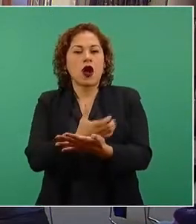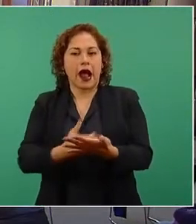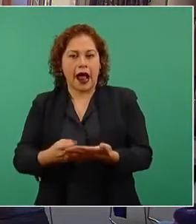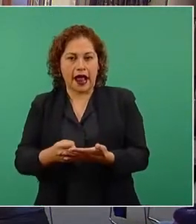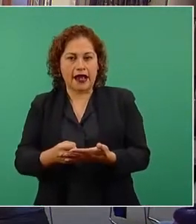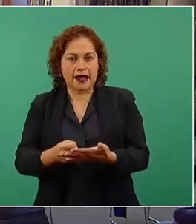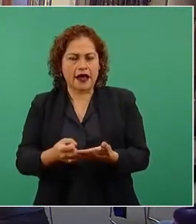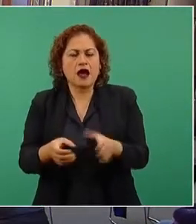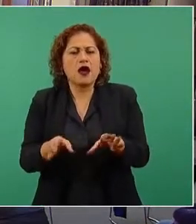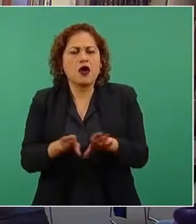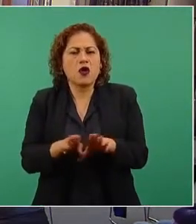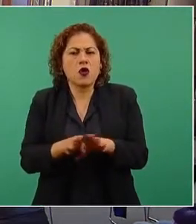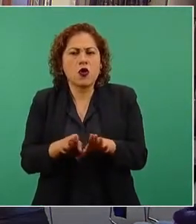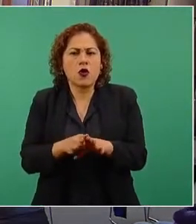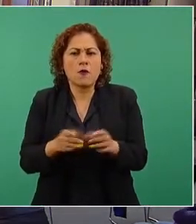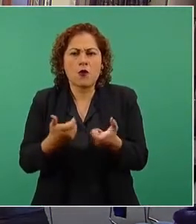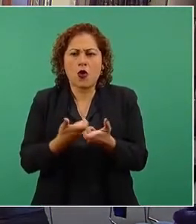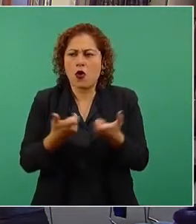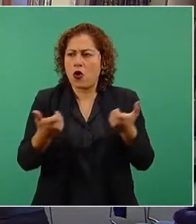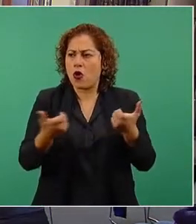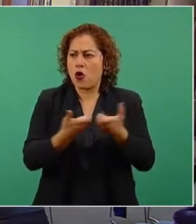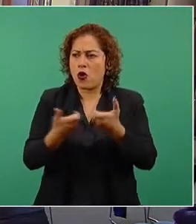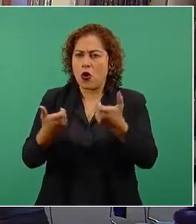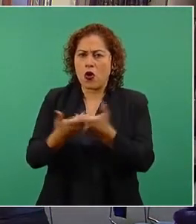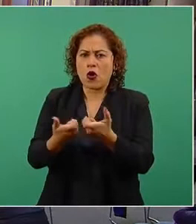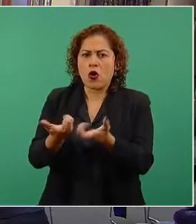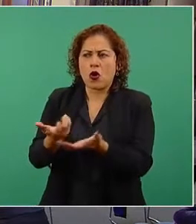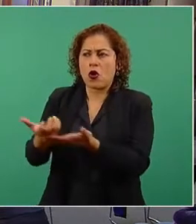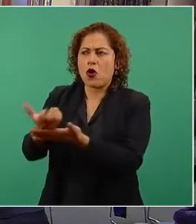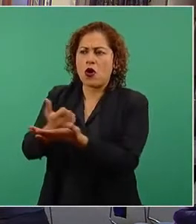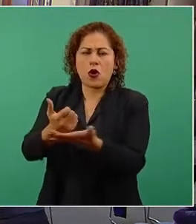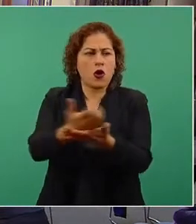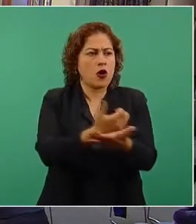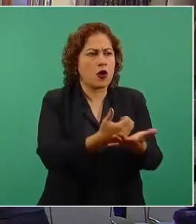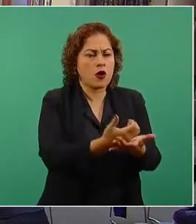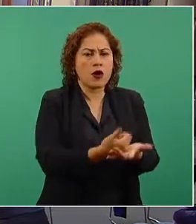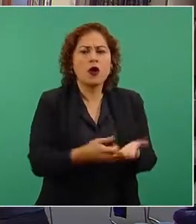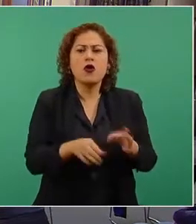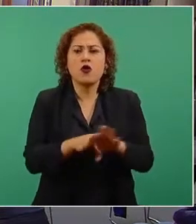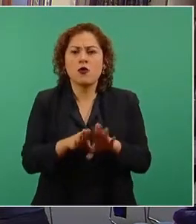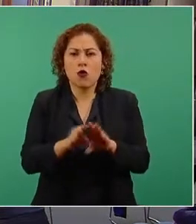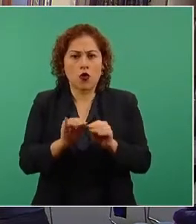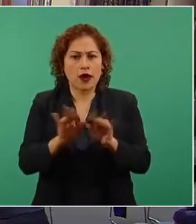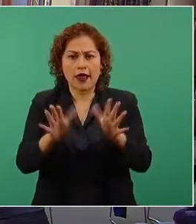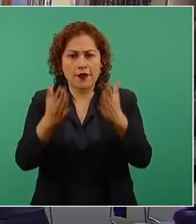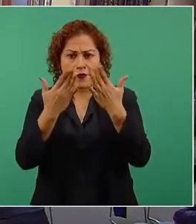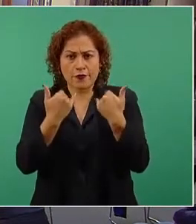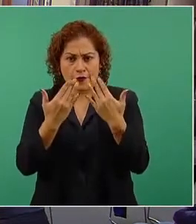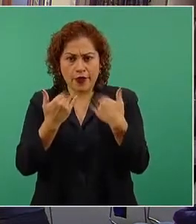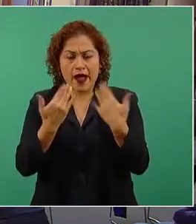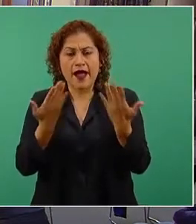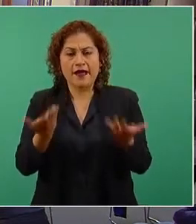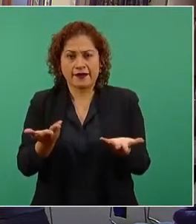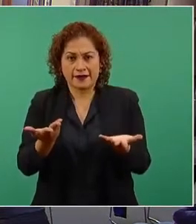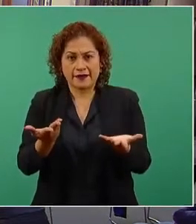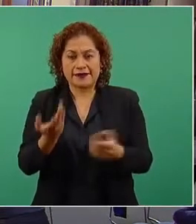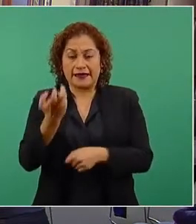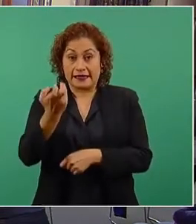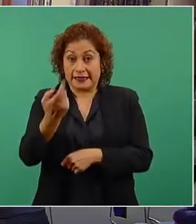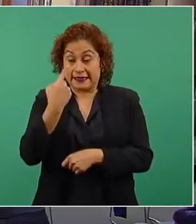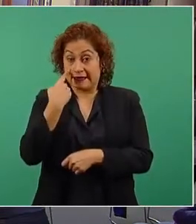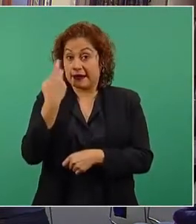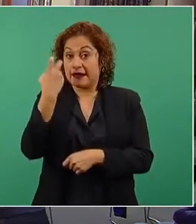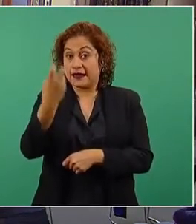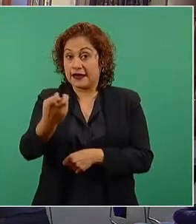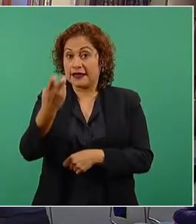pagan los impuestos de esas sociedades? Y no está claro. Es decir, aquí hay una situación en donde, además